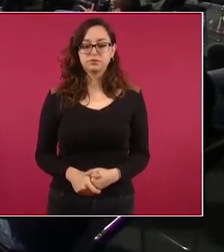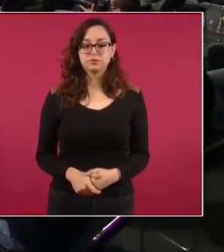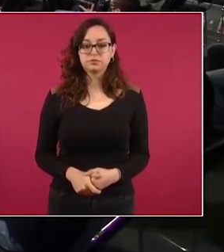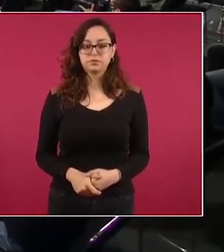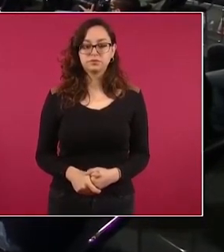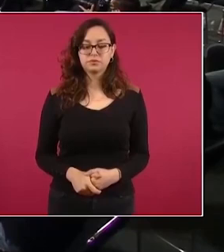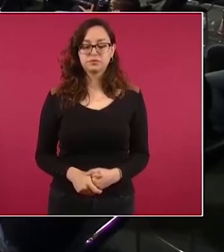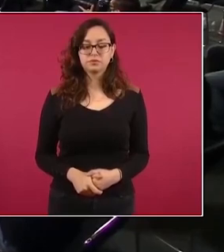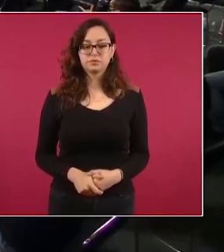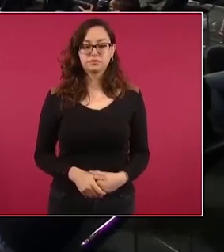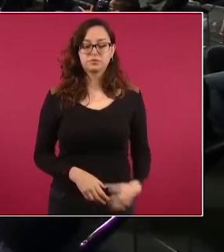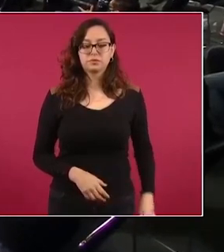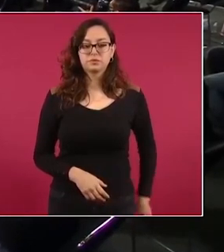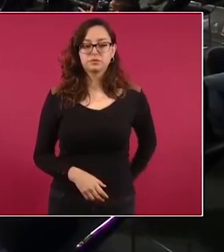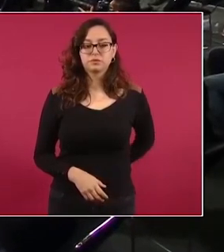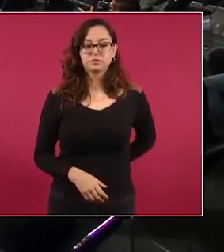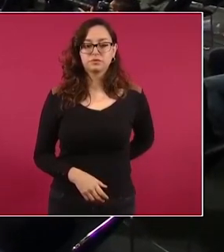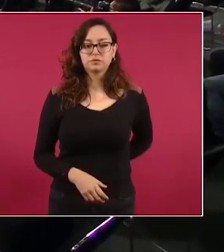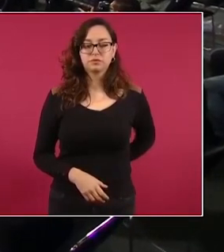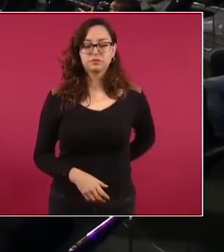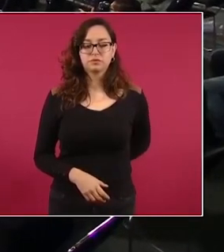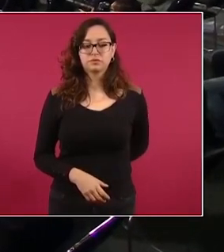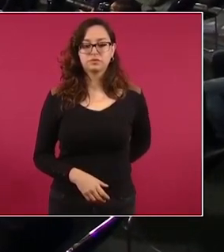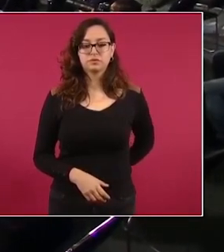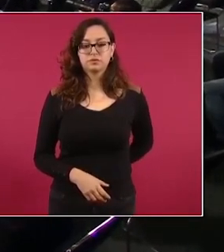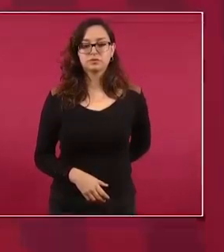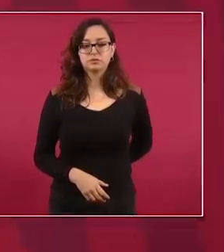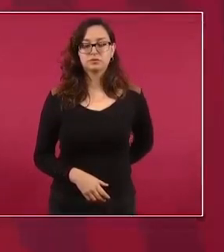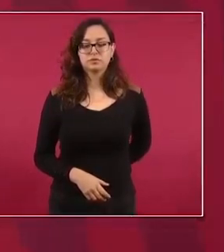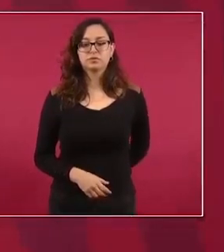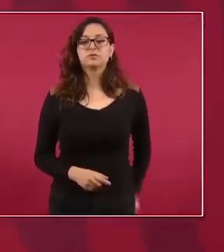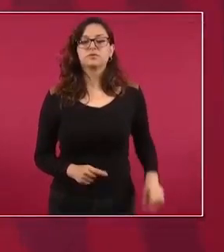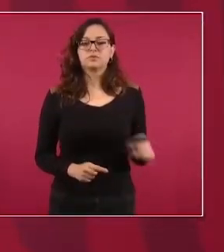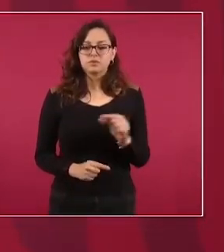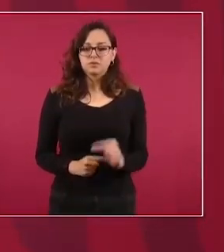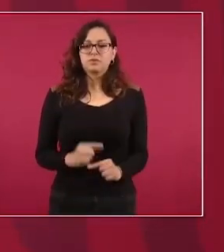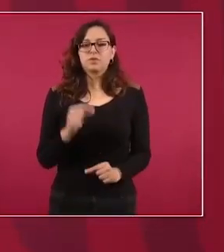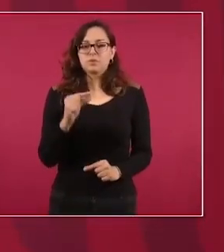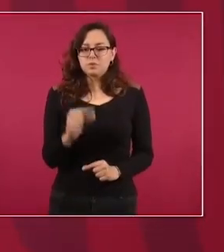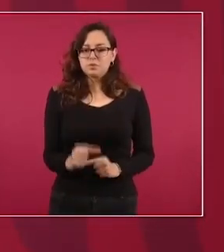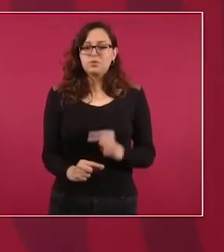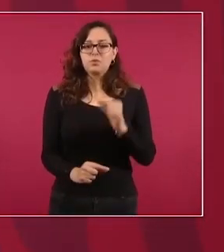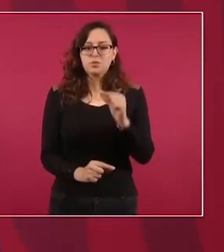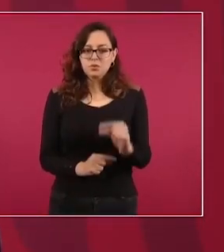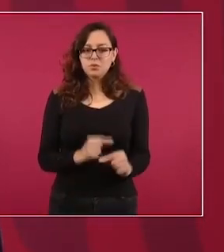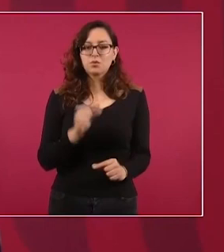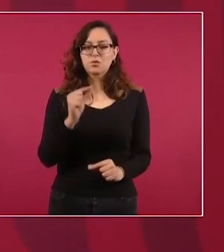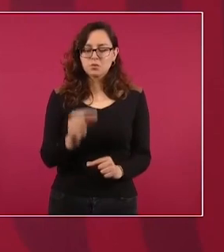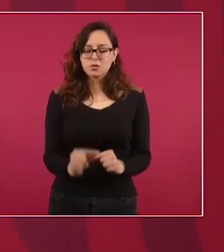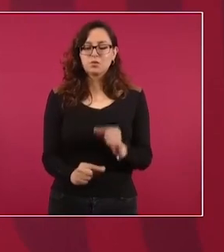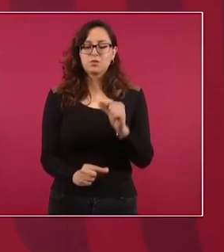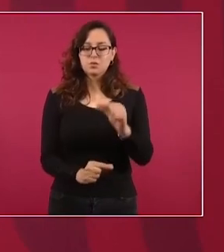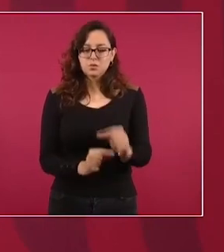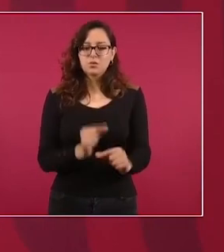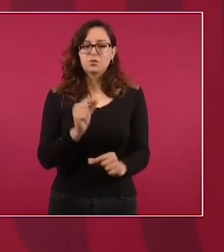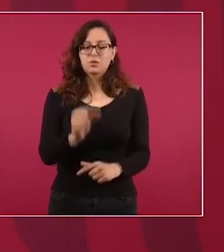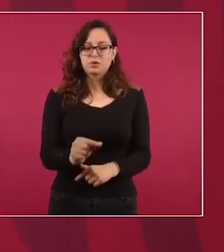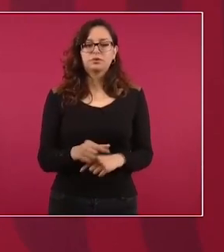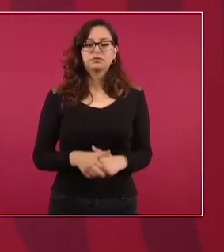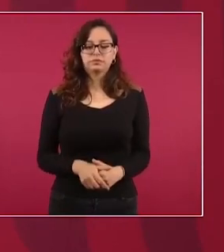vamos poco a poco poco poco